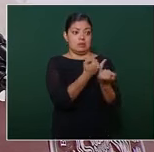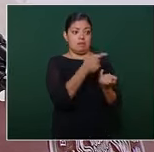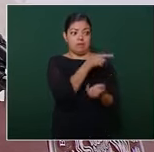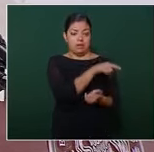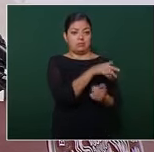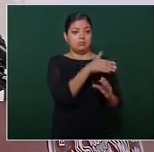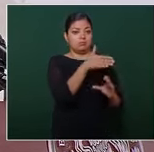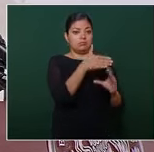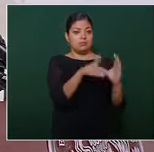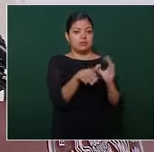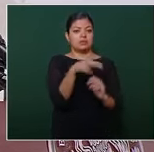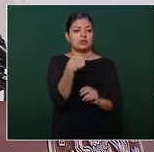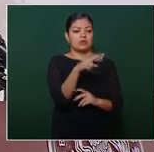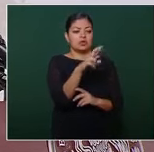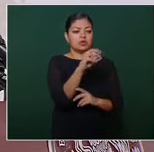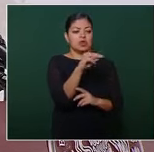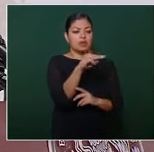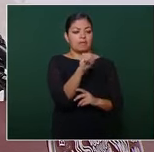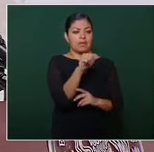Román Mellet